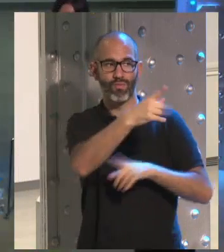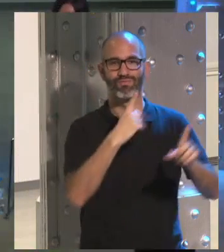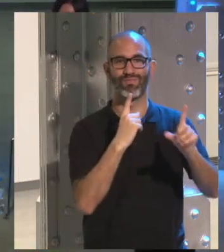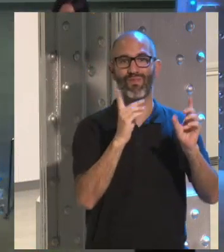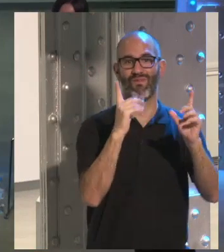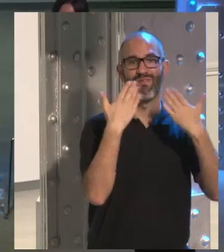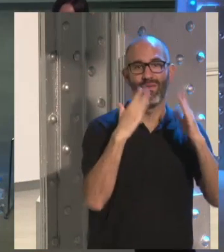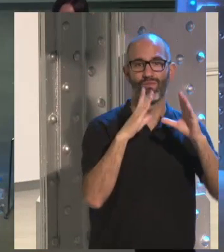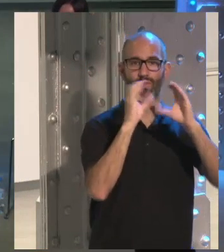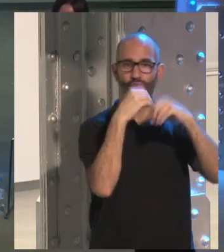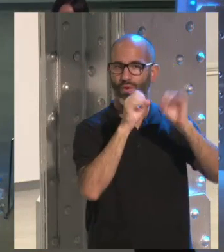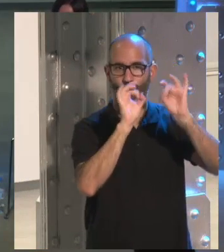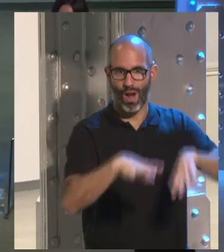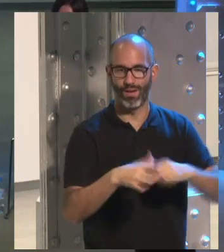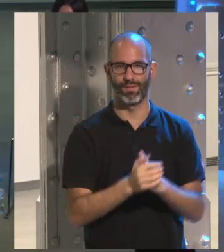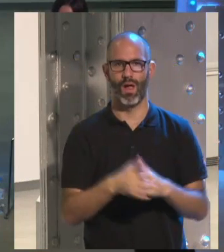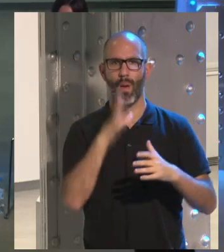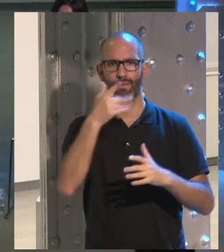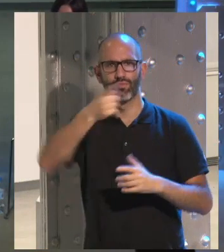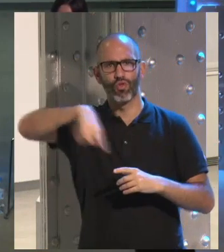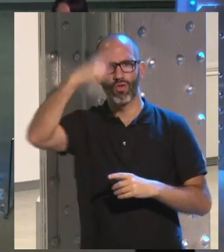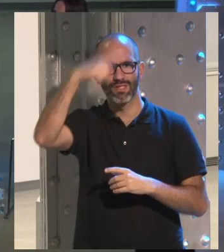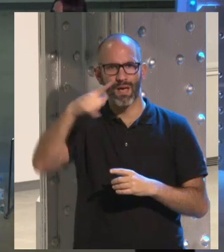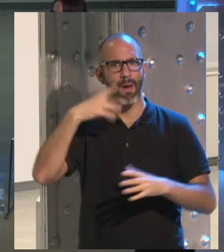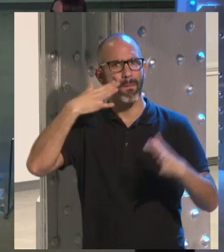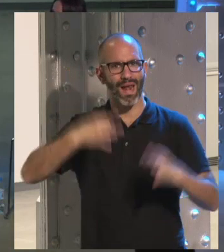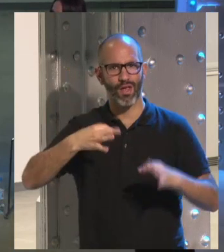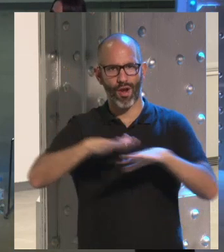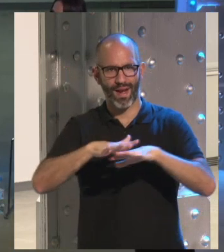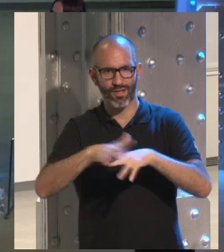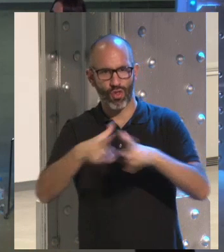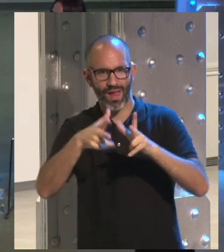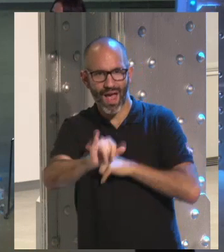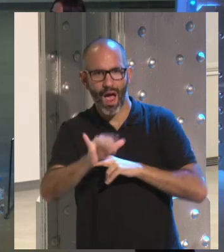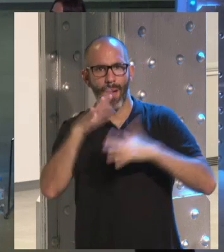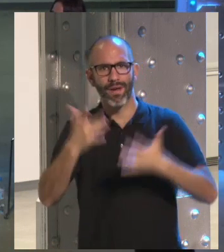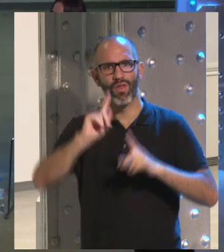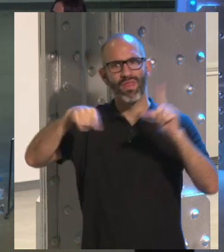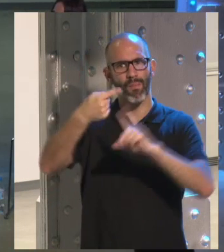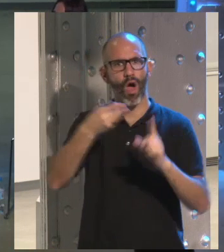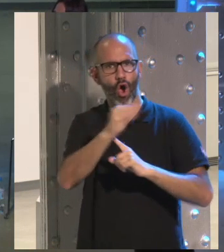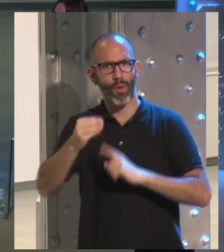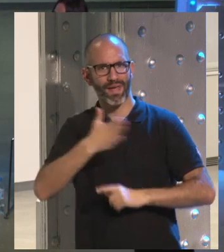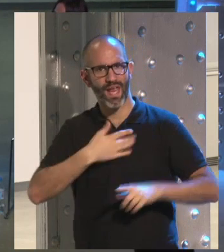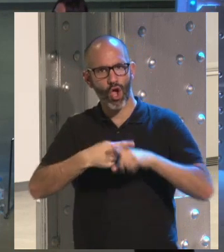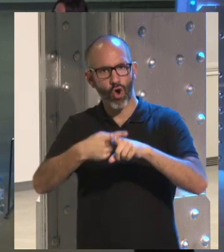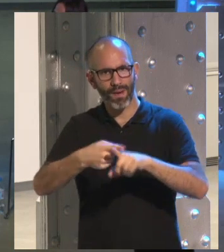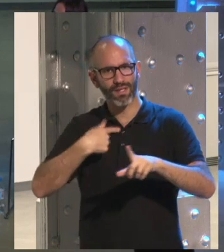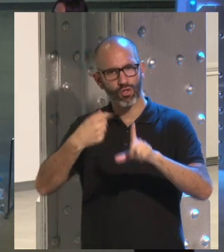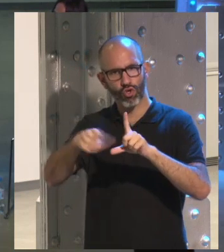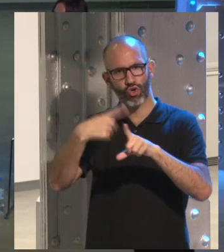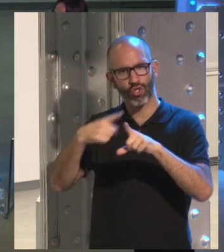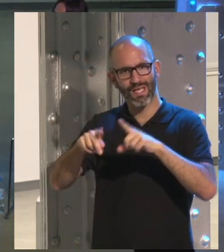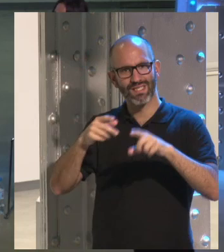Tengo una pregunta. ¿Por qué, pesar de conocer los riesgos de las redes, los chavales quieren compartir su vida privada sin